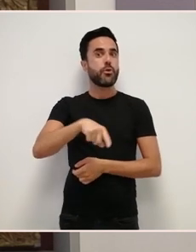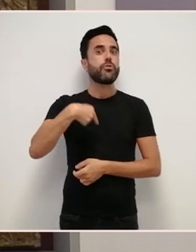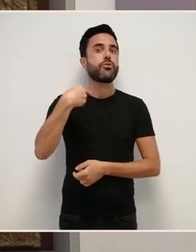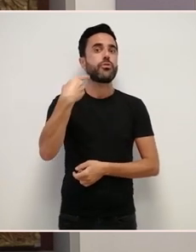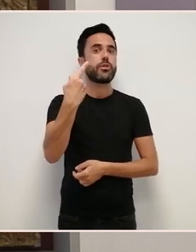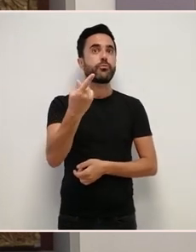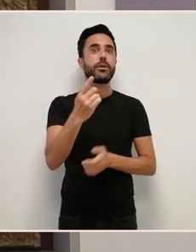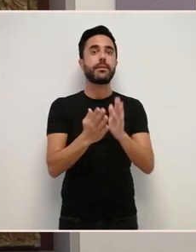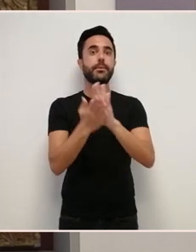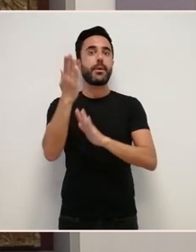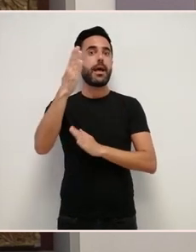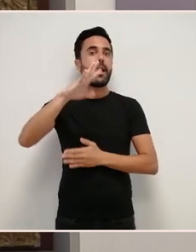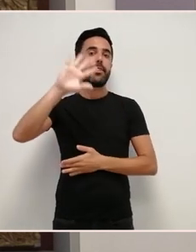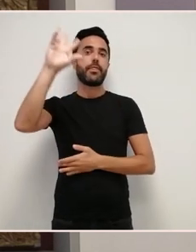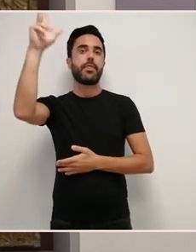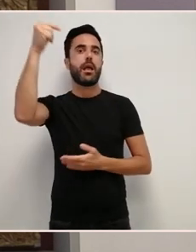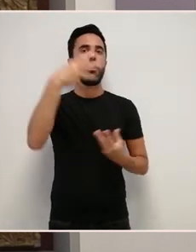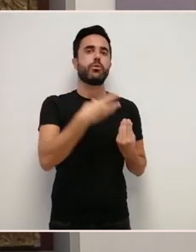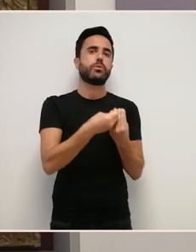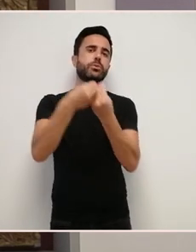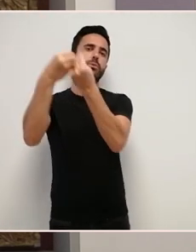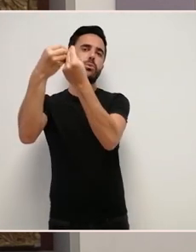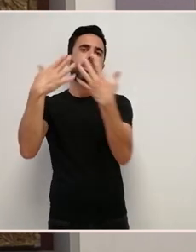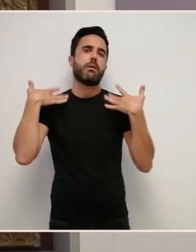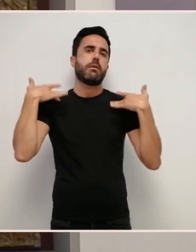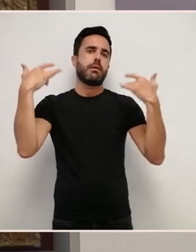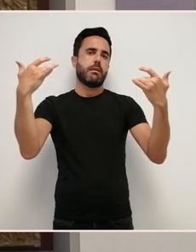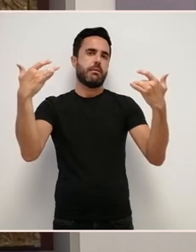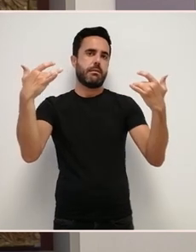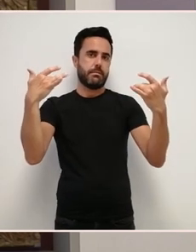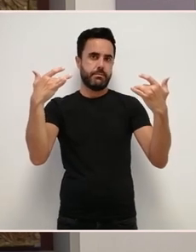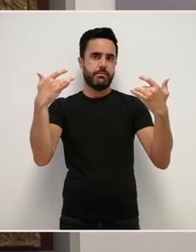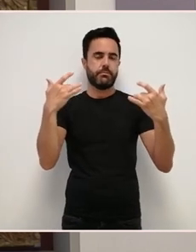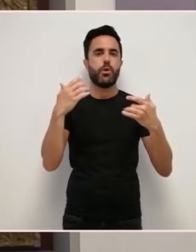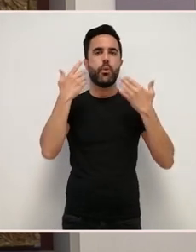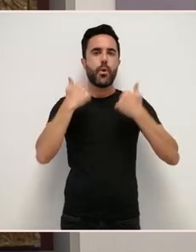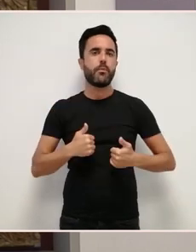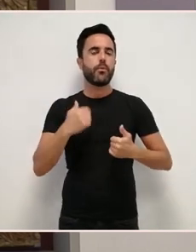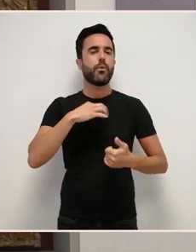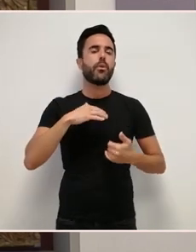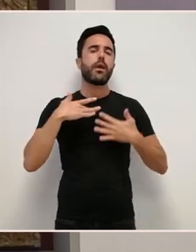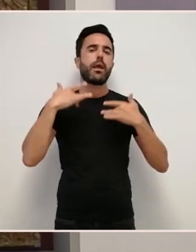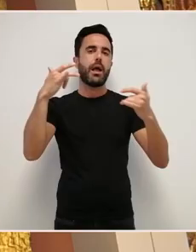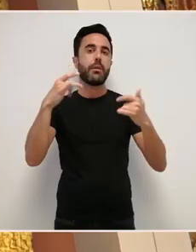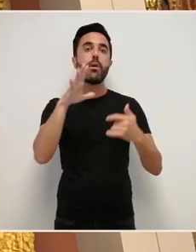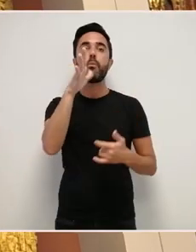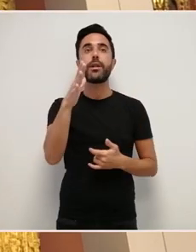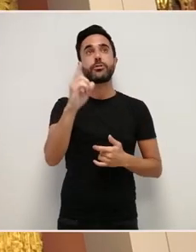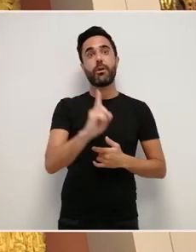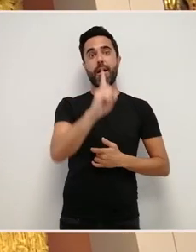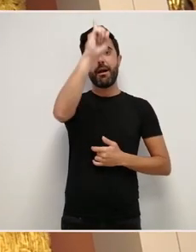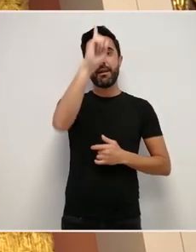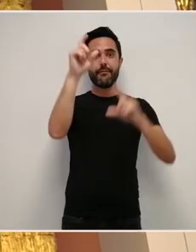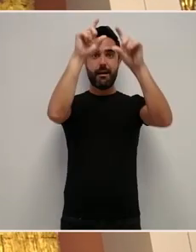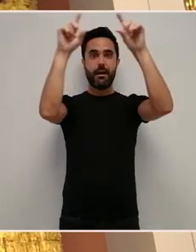aos ceos polos anxos en corpo e alma Por iso, xusto por riba no ático, incluíuse a estea